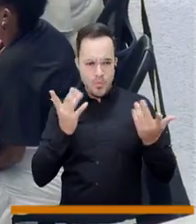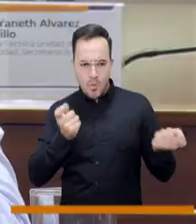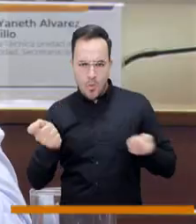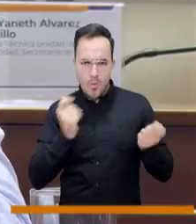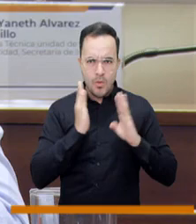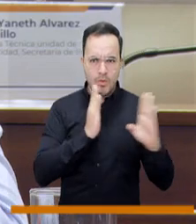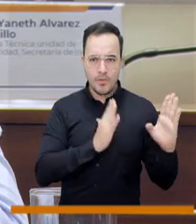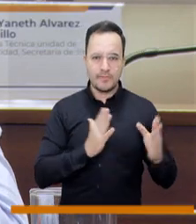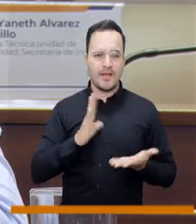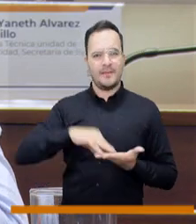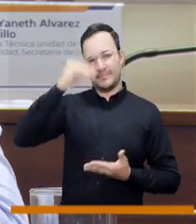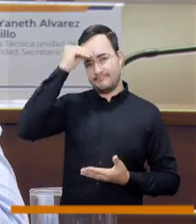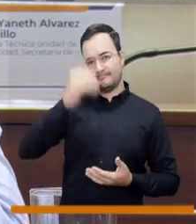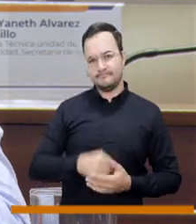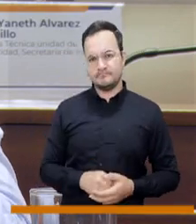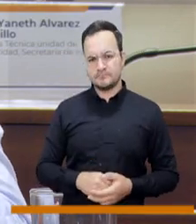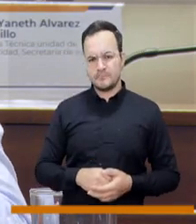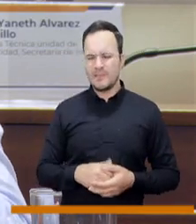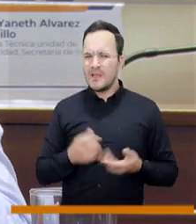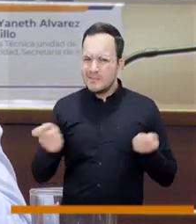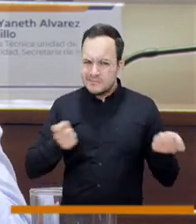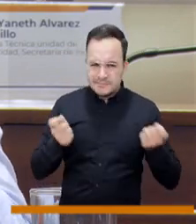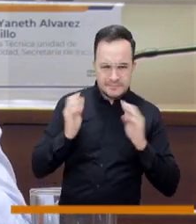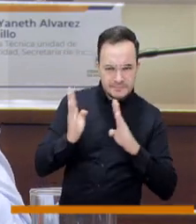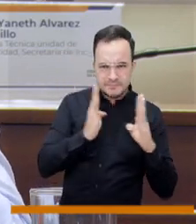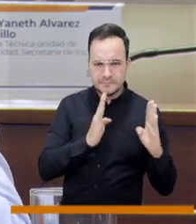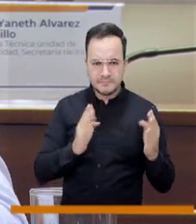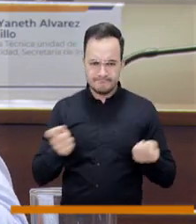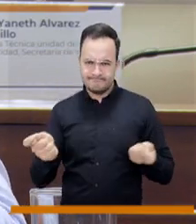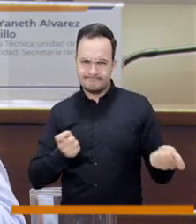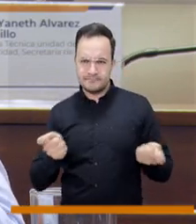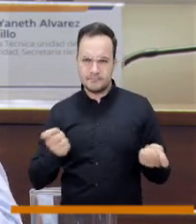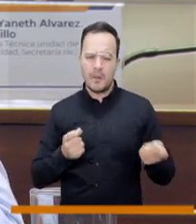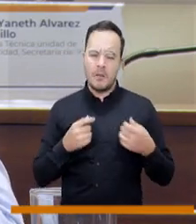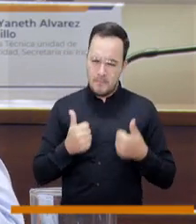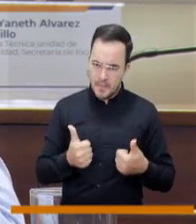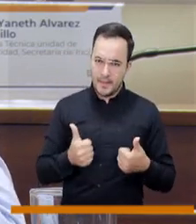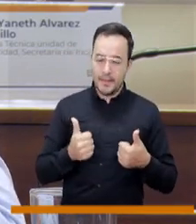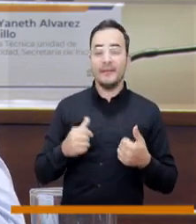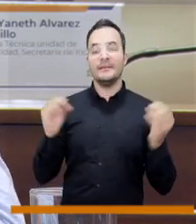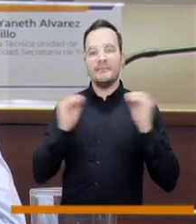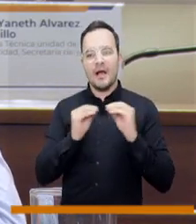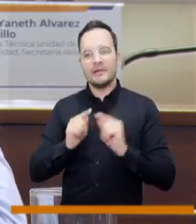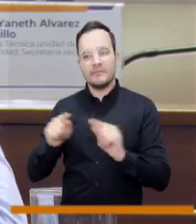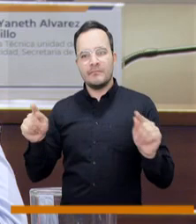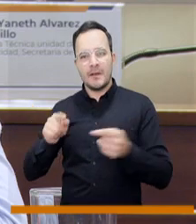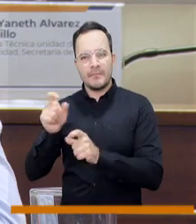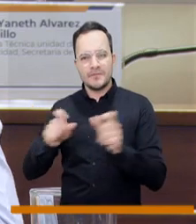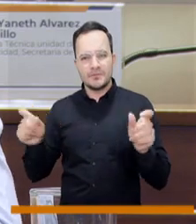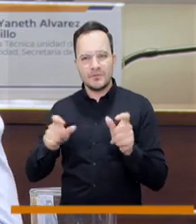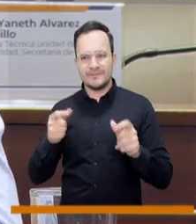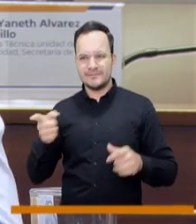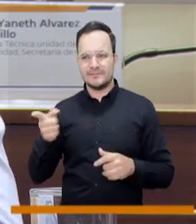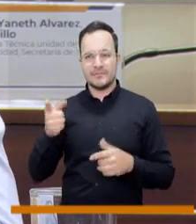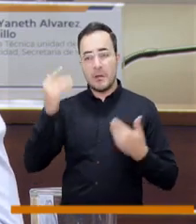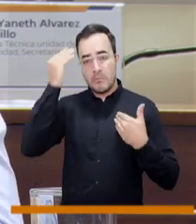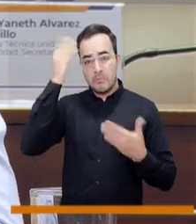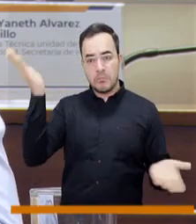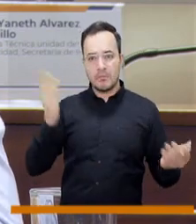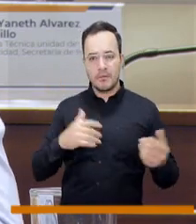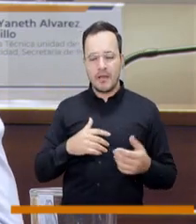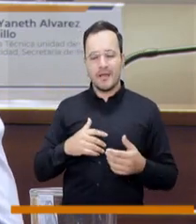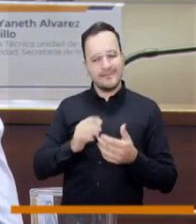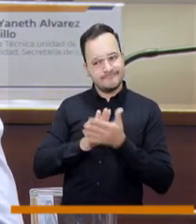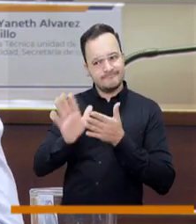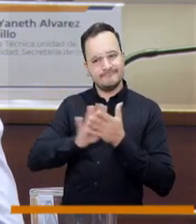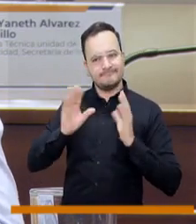esta enfermedad. Pero no solamente a darle ese manejo en las crisis, sino también de educar a las personas, que